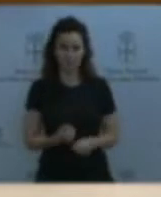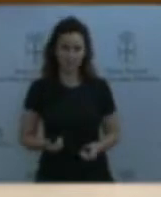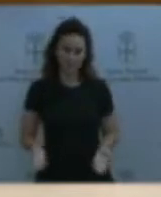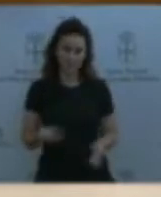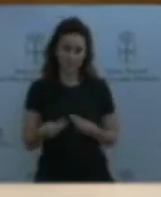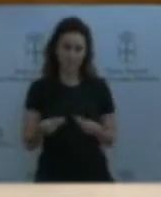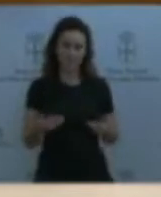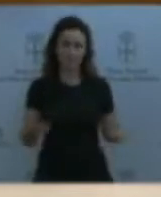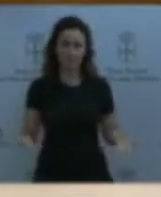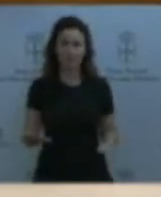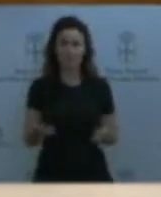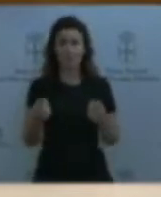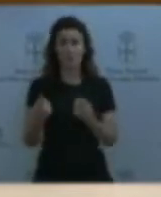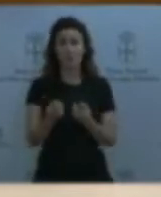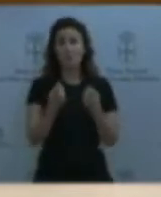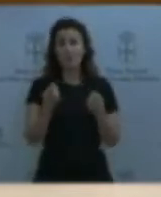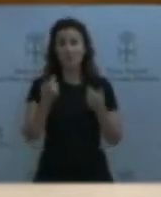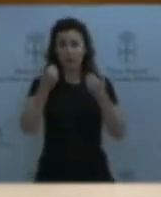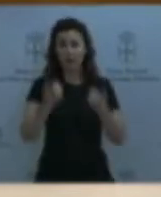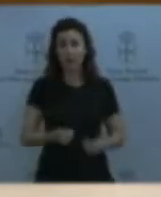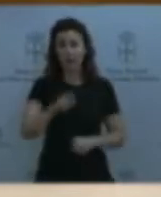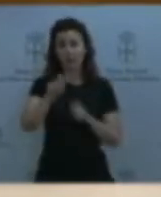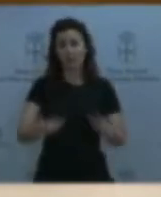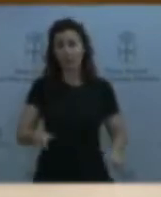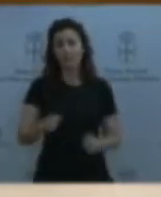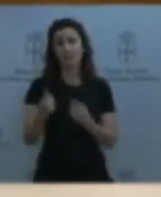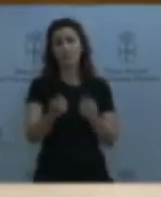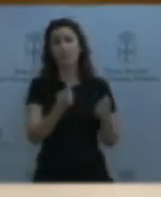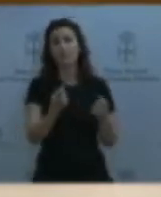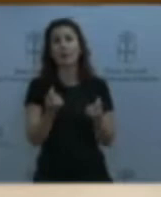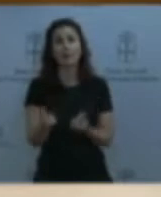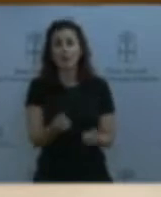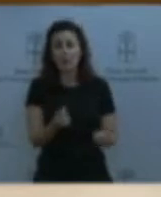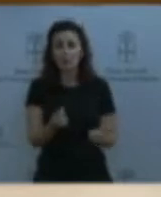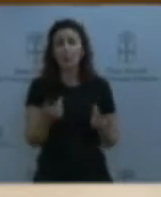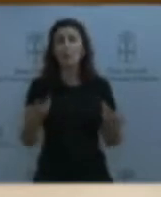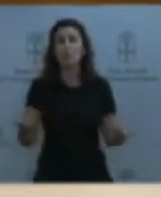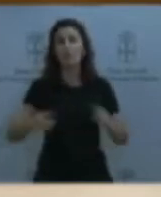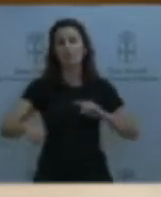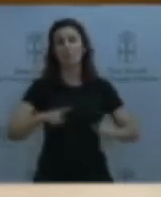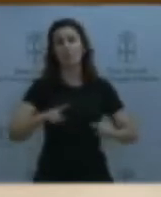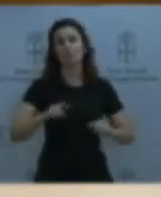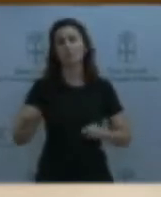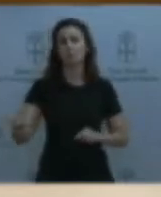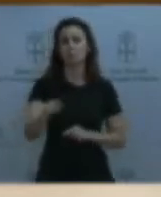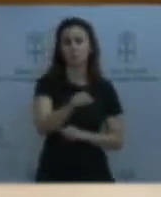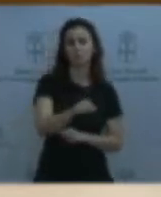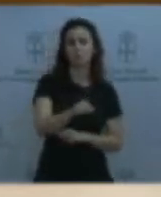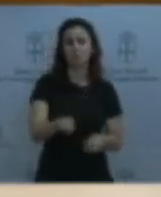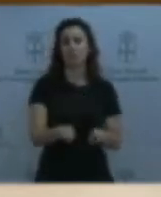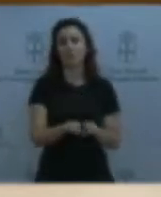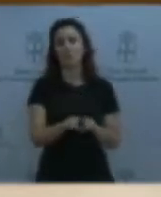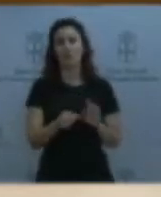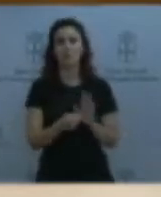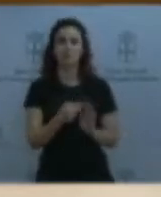todavía las direcciones de los centros que usted designa obedecen más al amiguismo que a la competencia. Y lo que ya no